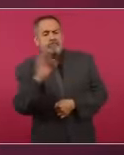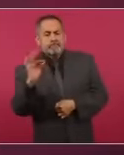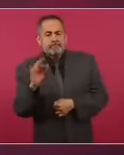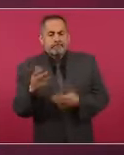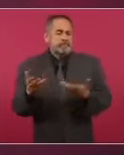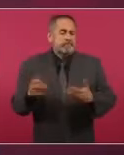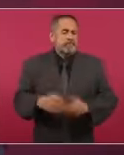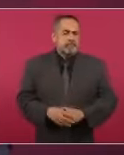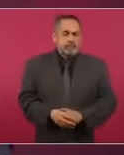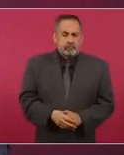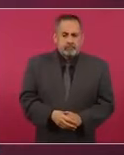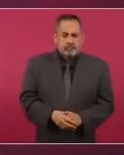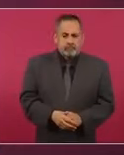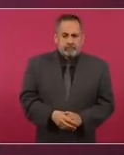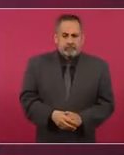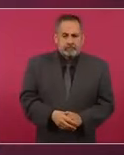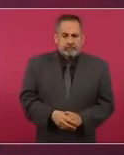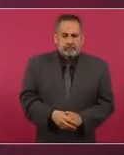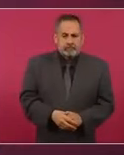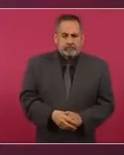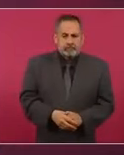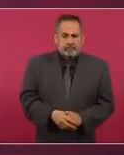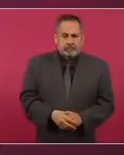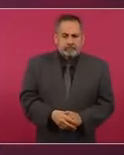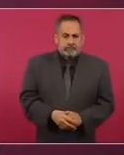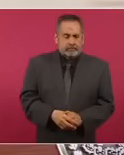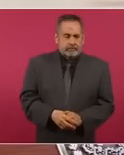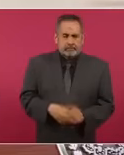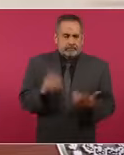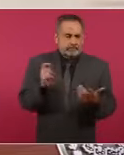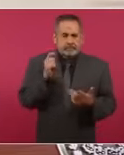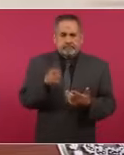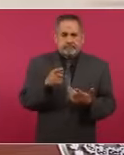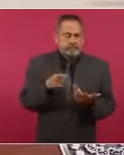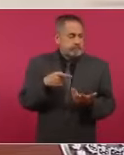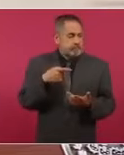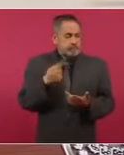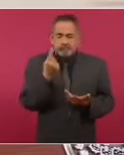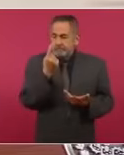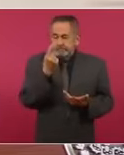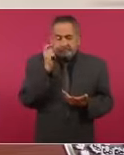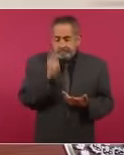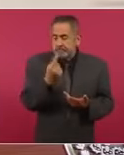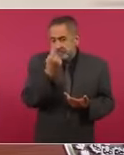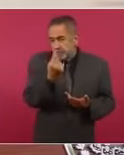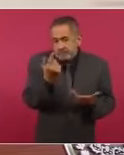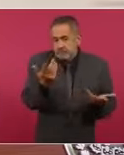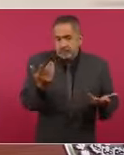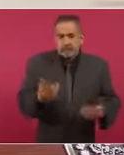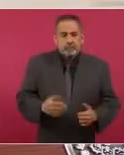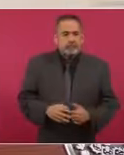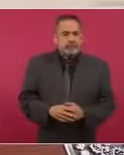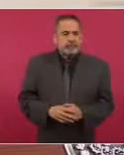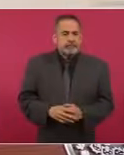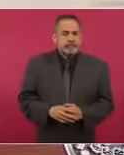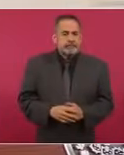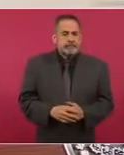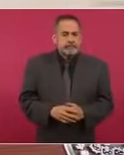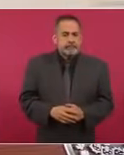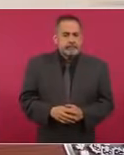es lo único que se tiene. Claro,